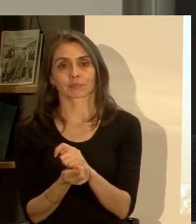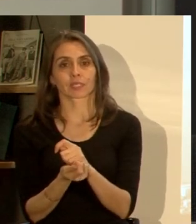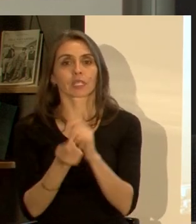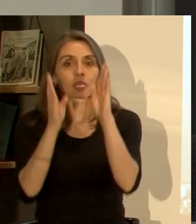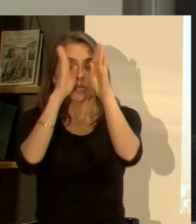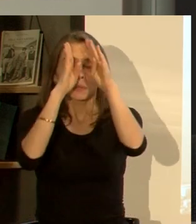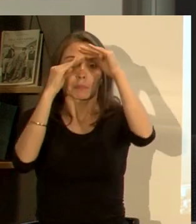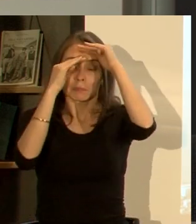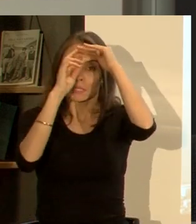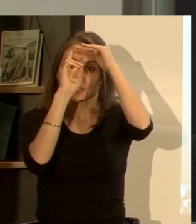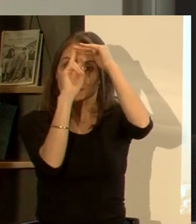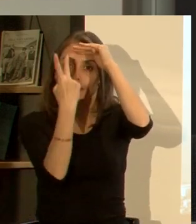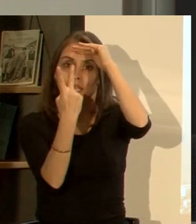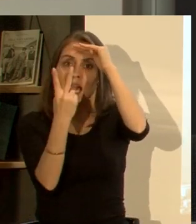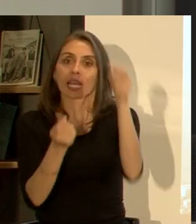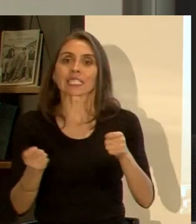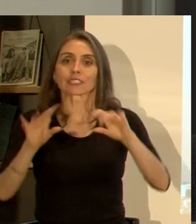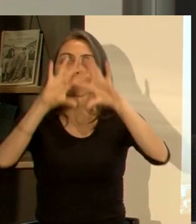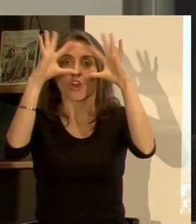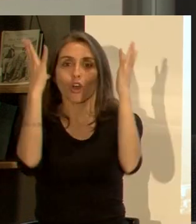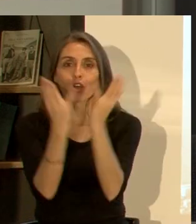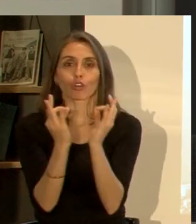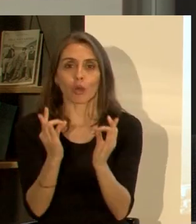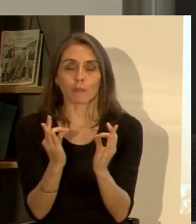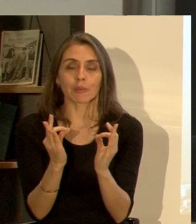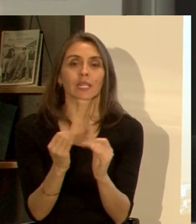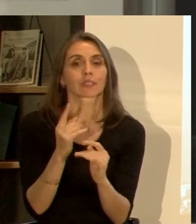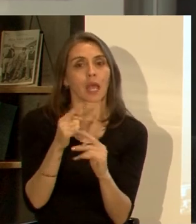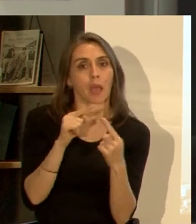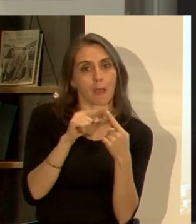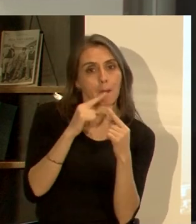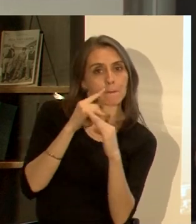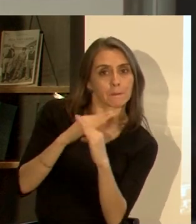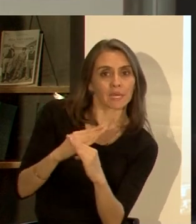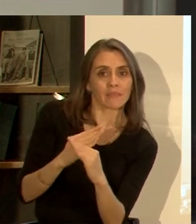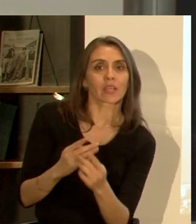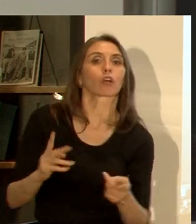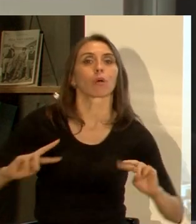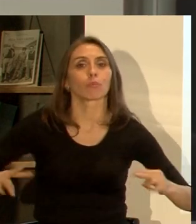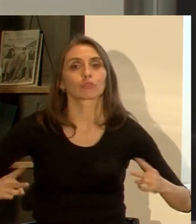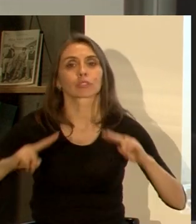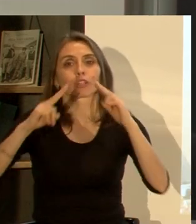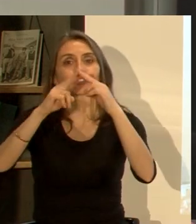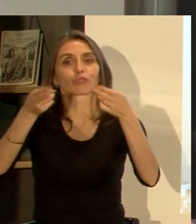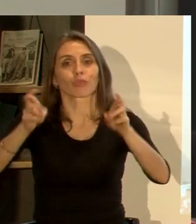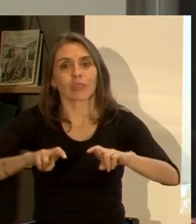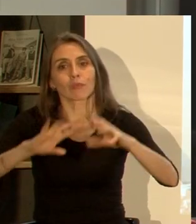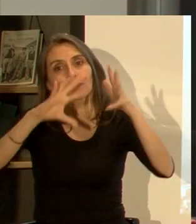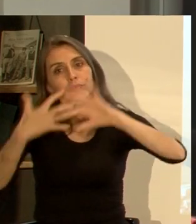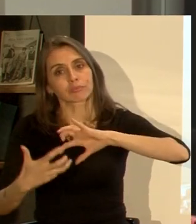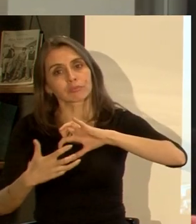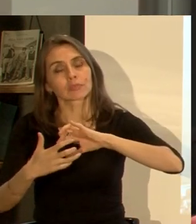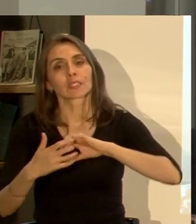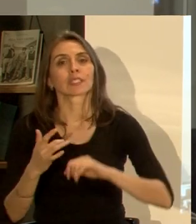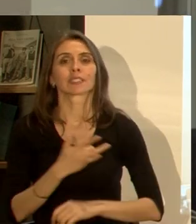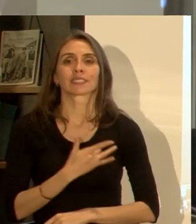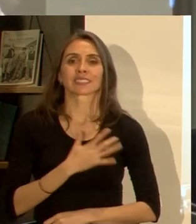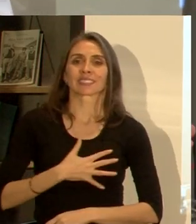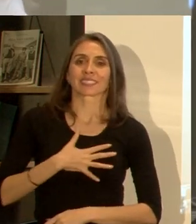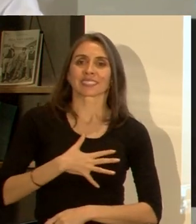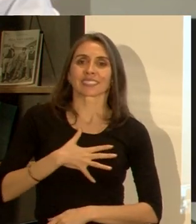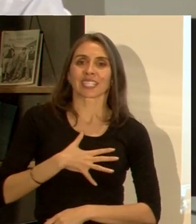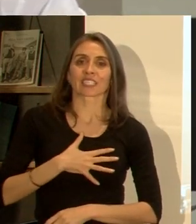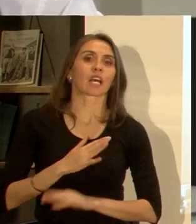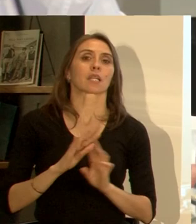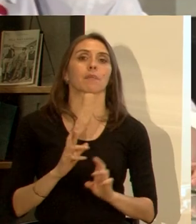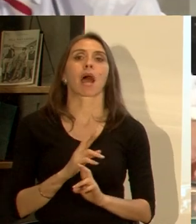paradigma en uno de gestión integral? es decir que vayamos desde la prevención a la reconstrucción y salgamos de esta insensación que tenemos de que